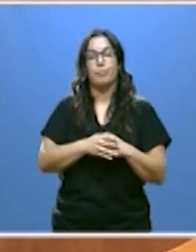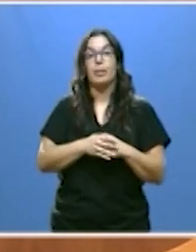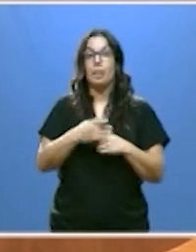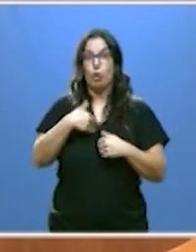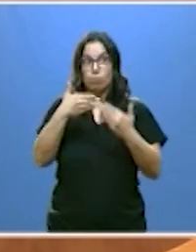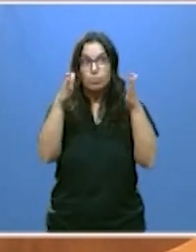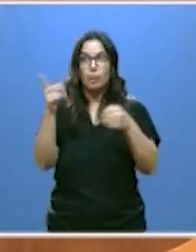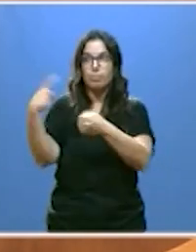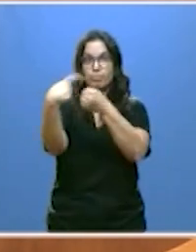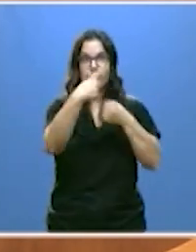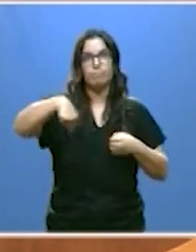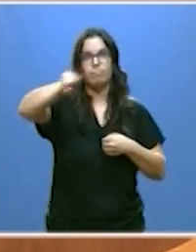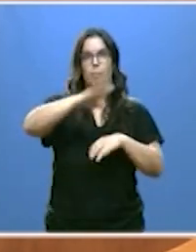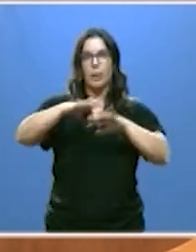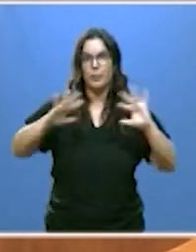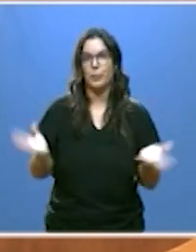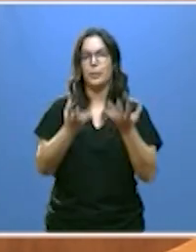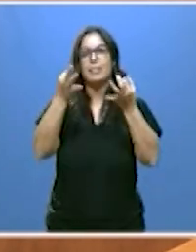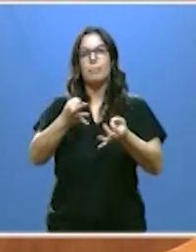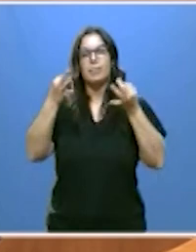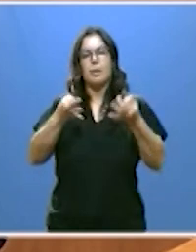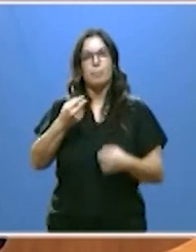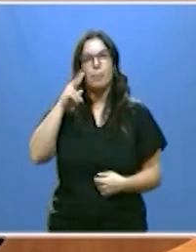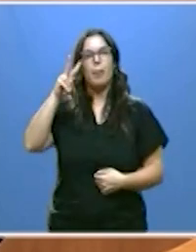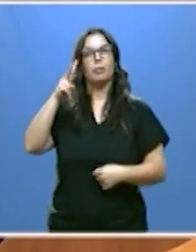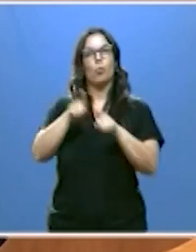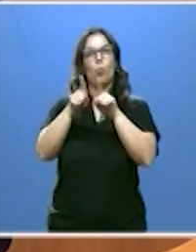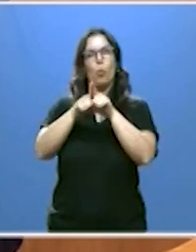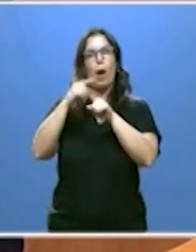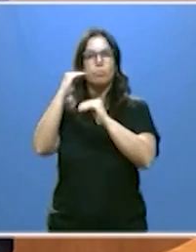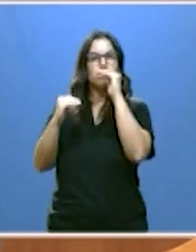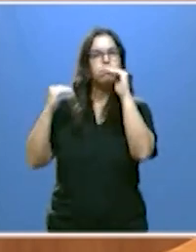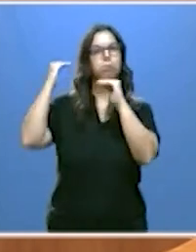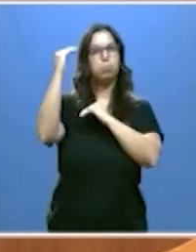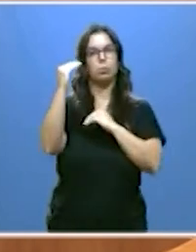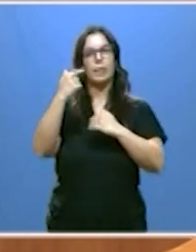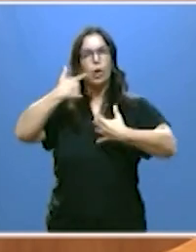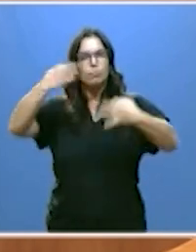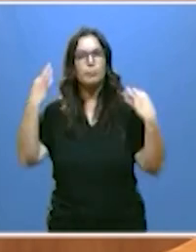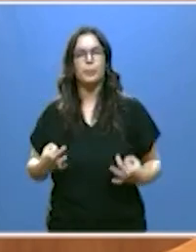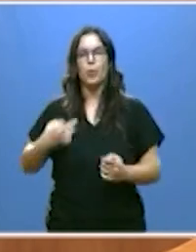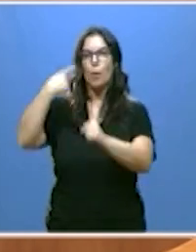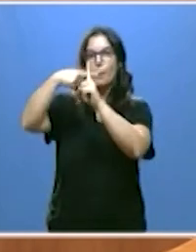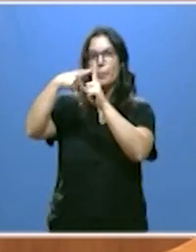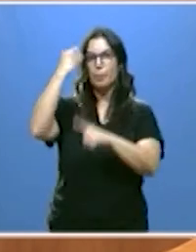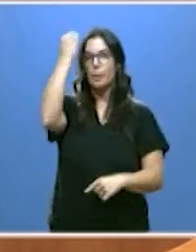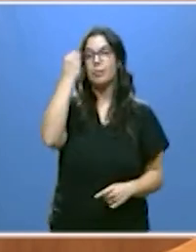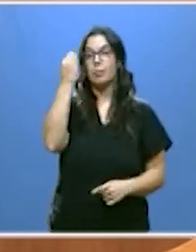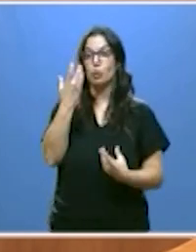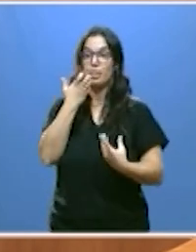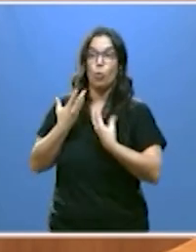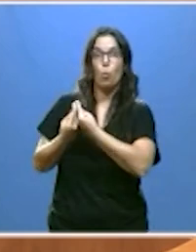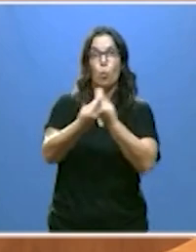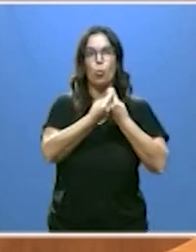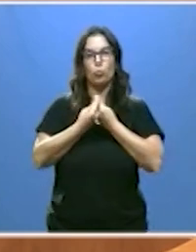impulsarla con altura de miras con optimismo y con seguridad de que juntos convertiremos